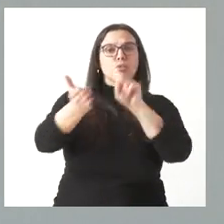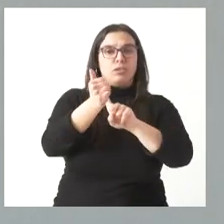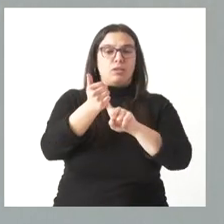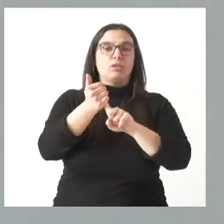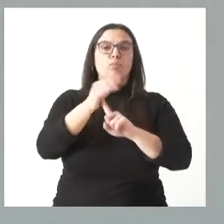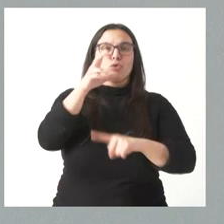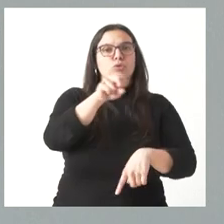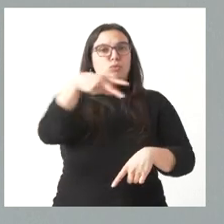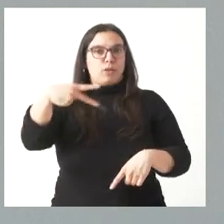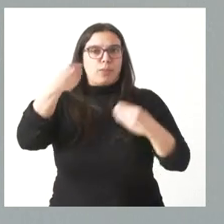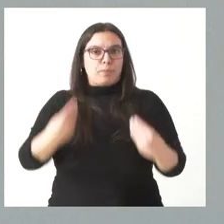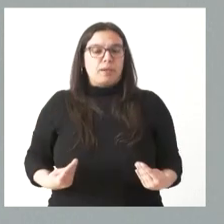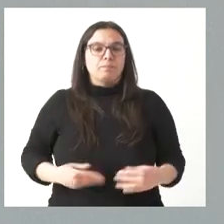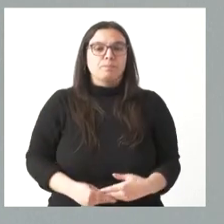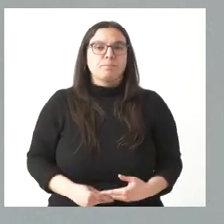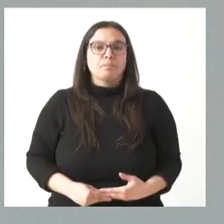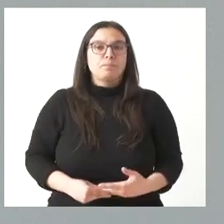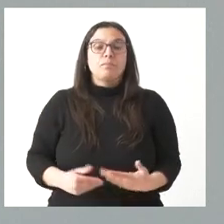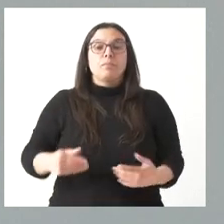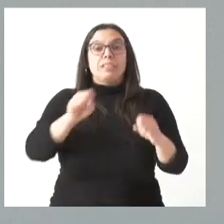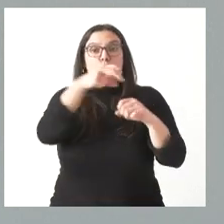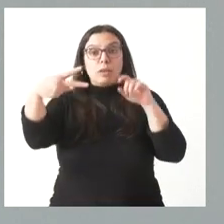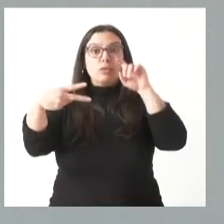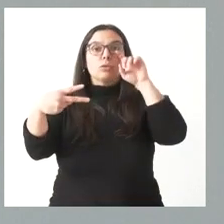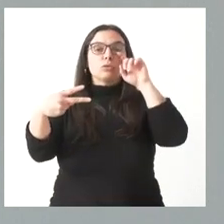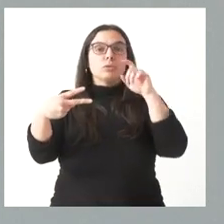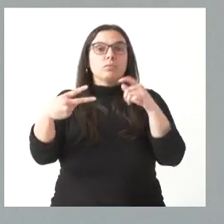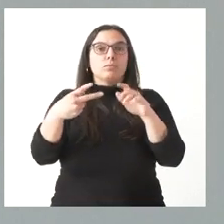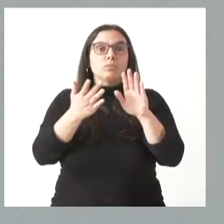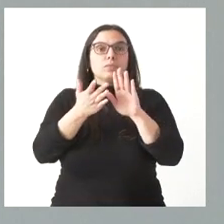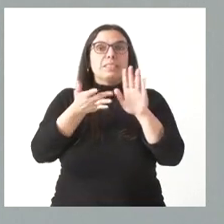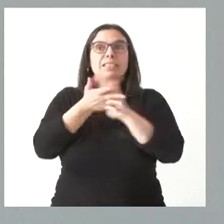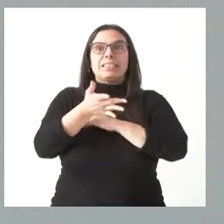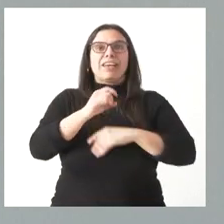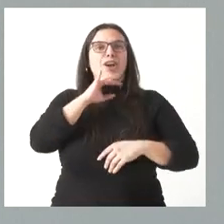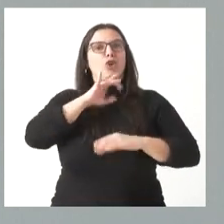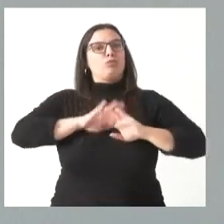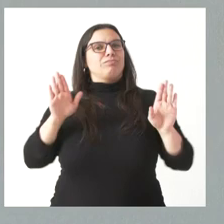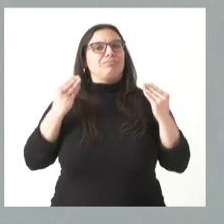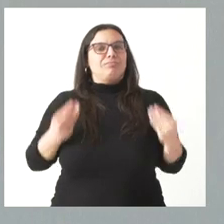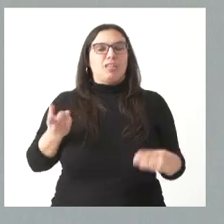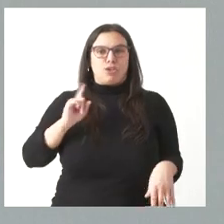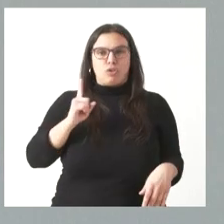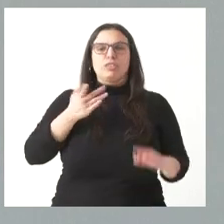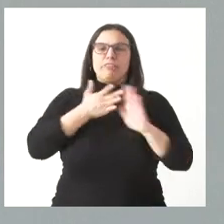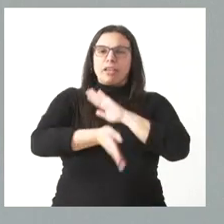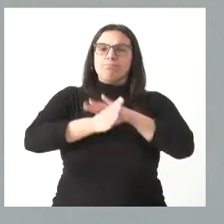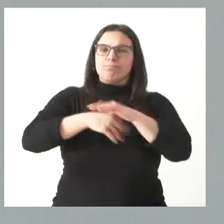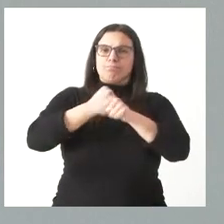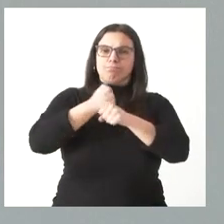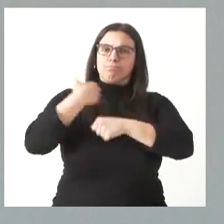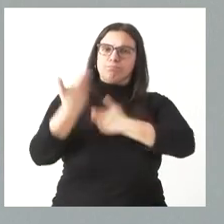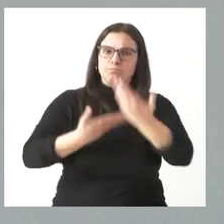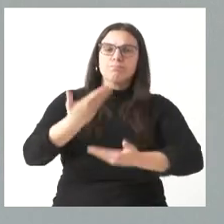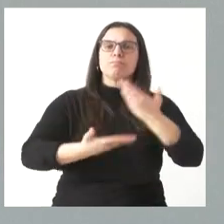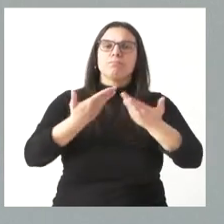teniendo estos resultados, que, como les digo, son unos resultados que no nos llevan a la satisfacción, nos lleva al trabajo y al